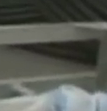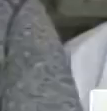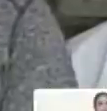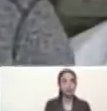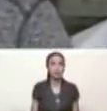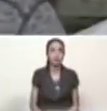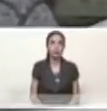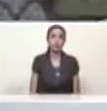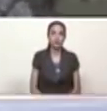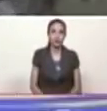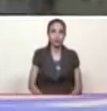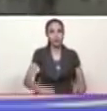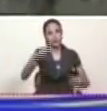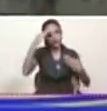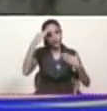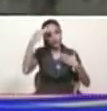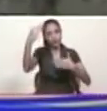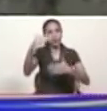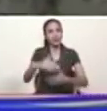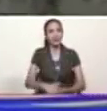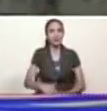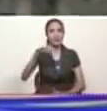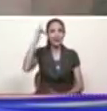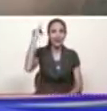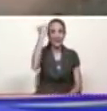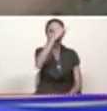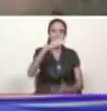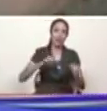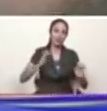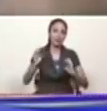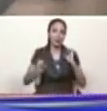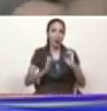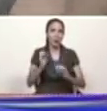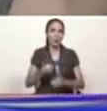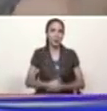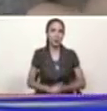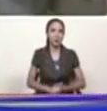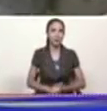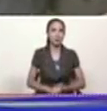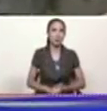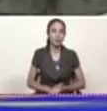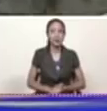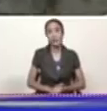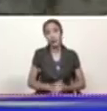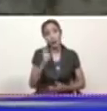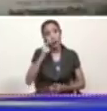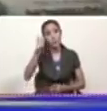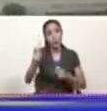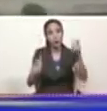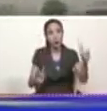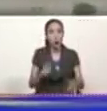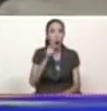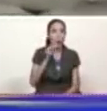le saluda con entusiasmo campesinos y campesinas